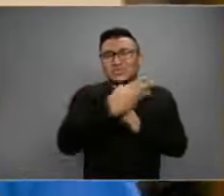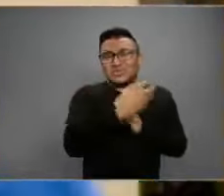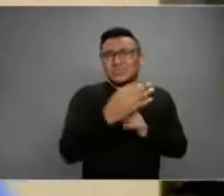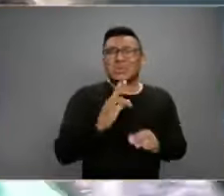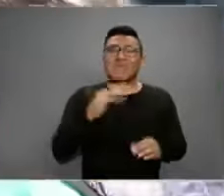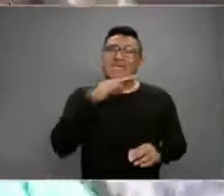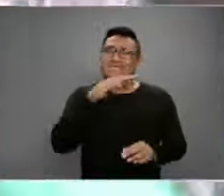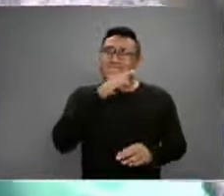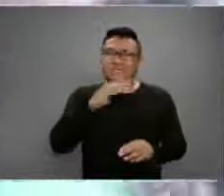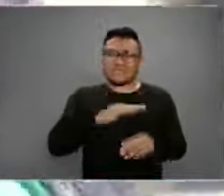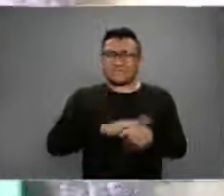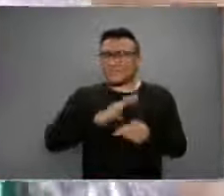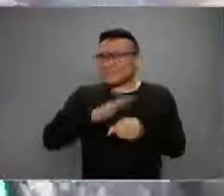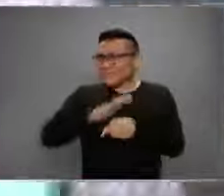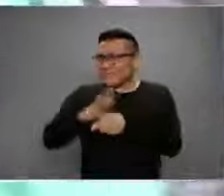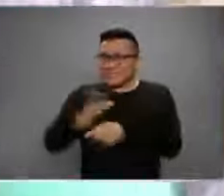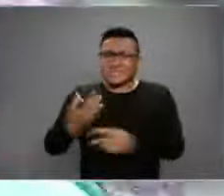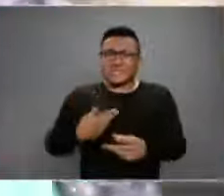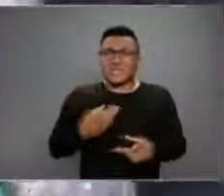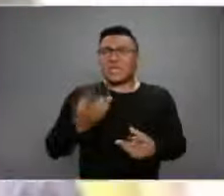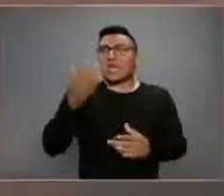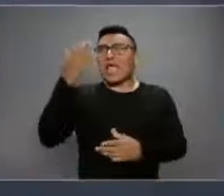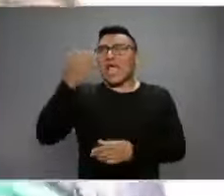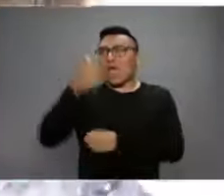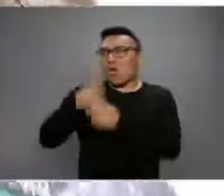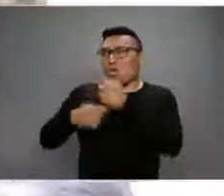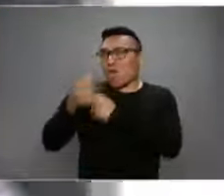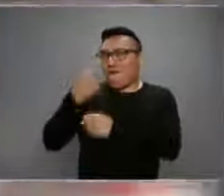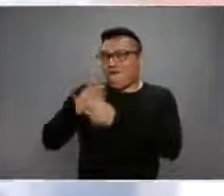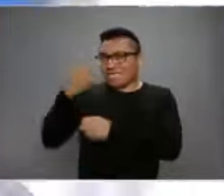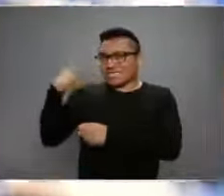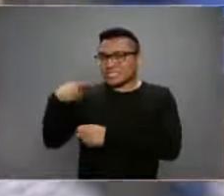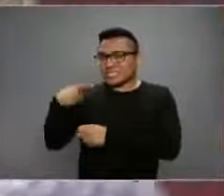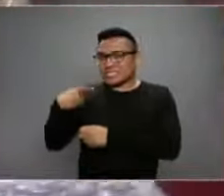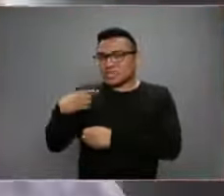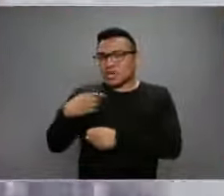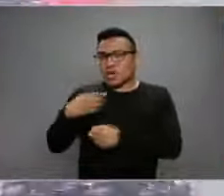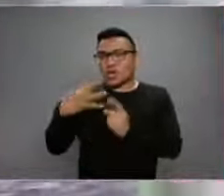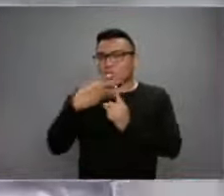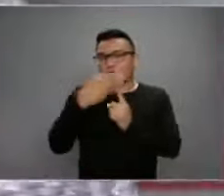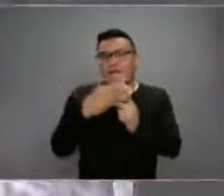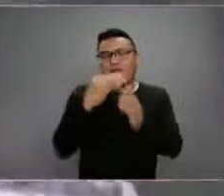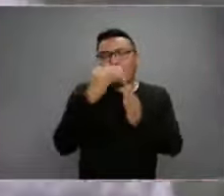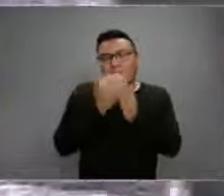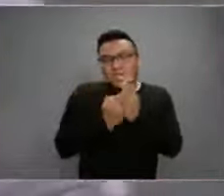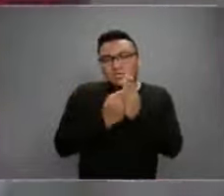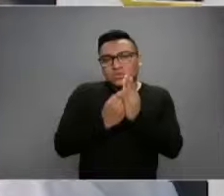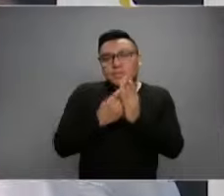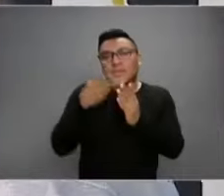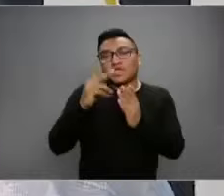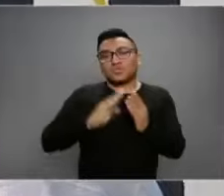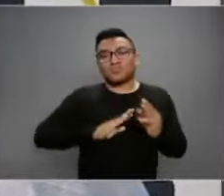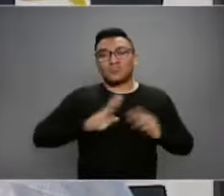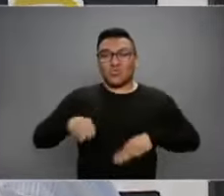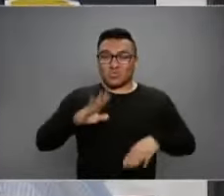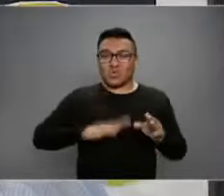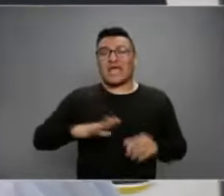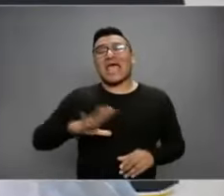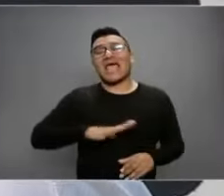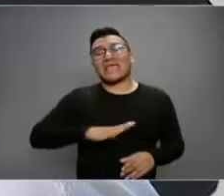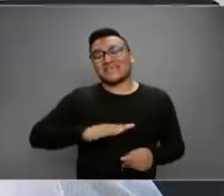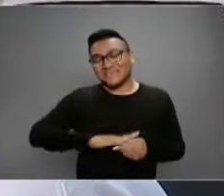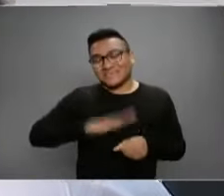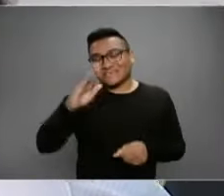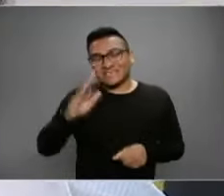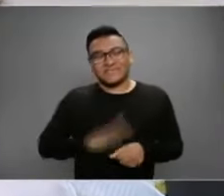menos letal. Y los otros de hace algunos años eran más letales y menos contagiosos. Cuéntame un poco, ver,